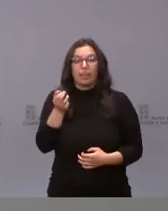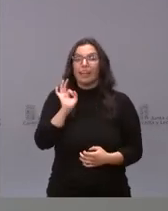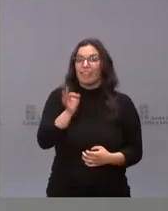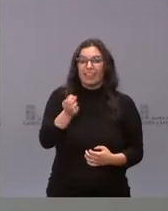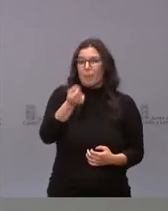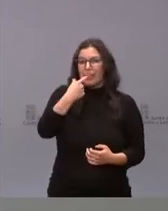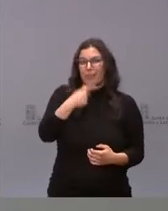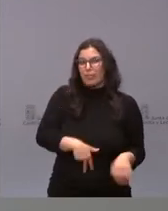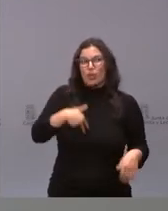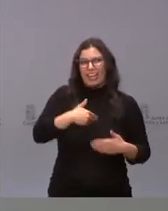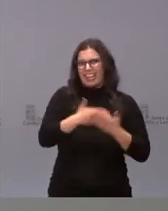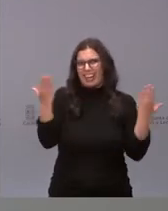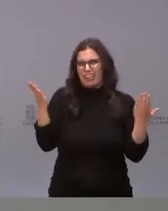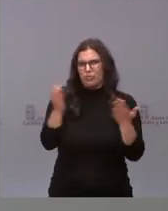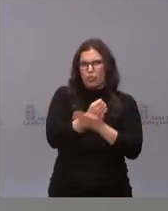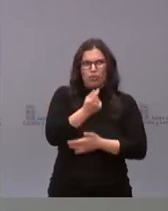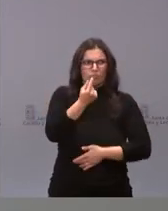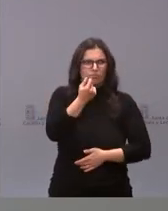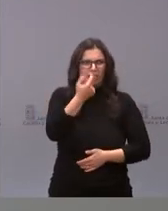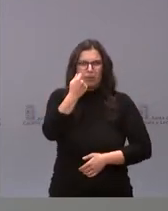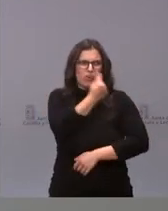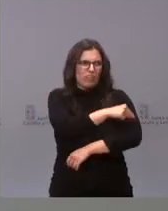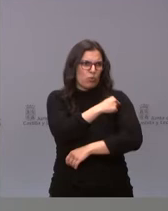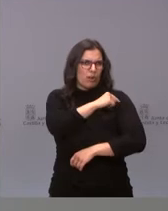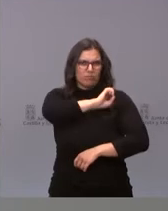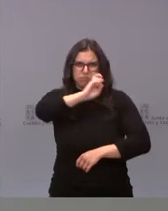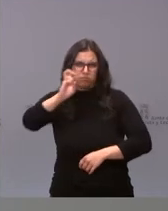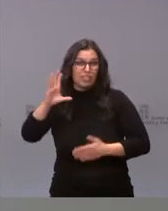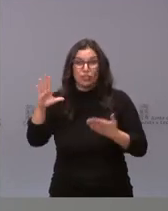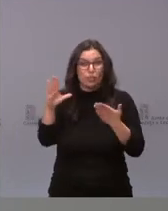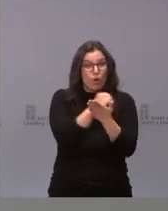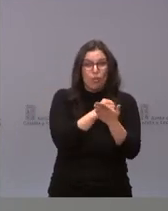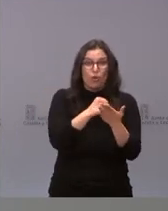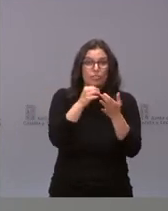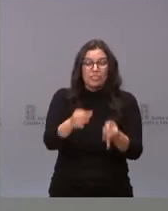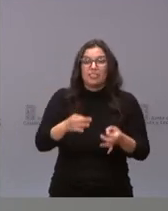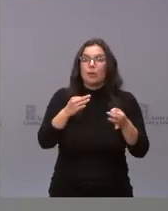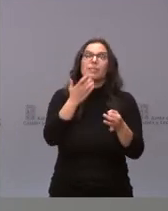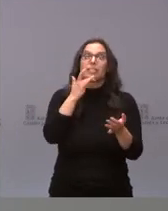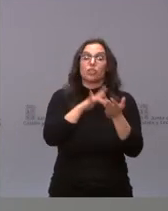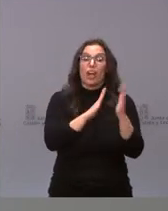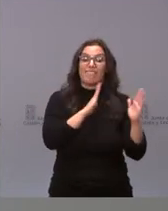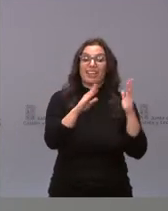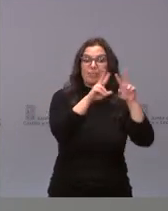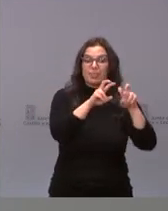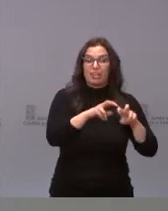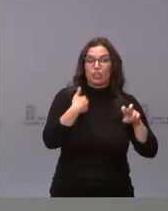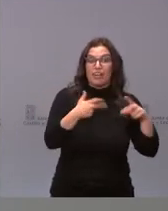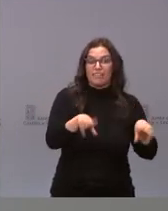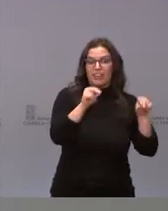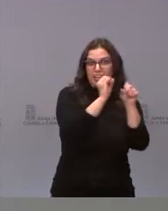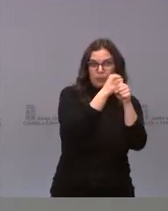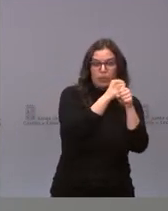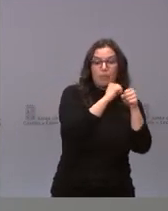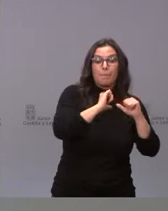es muy frecuente en todos los medicamentos y no solamente en las vacunas, que cuando se pasa de la fase de investigación en el laboratorio